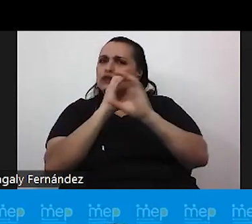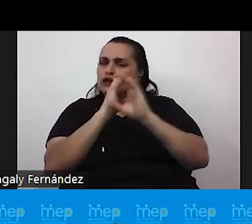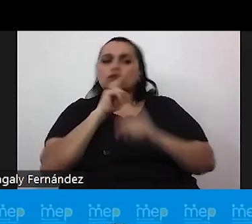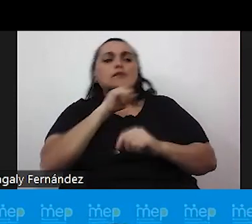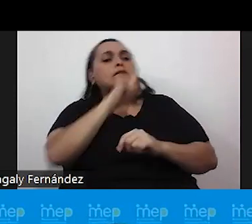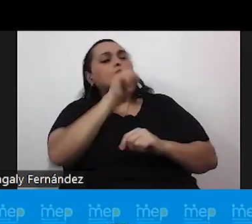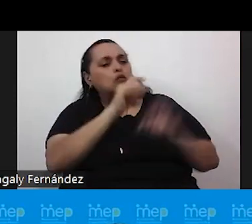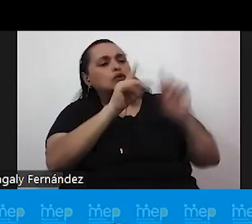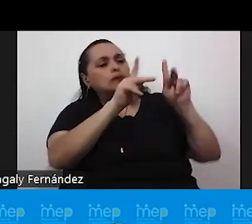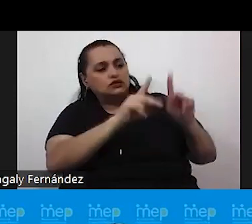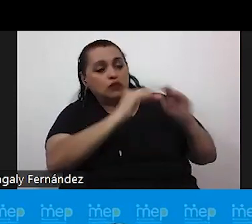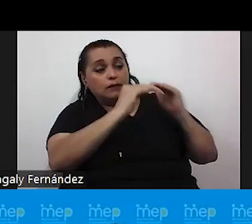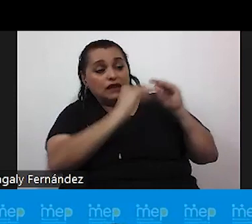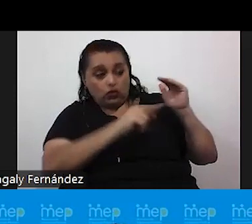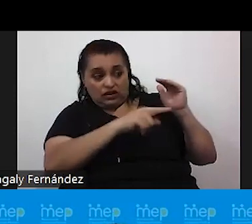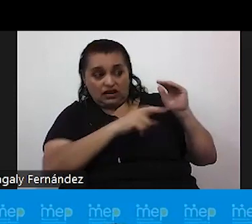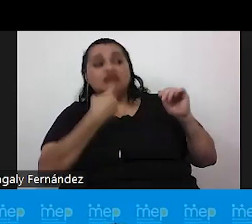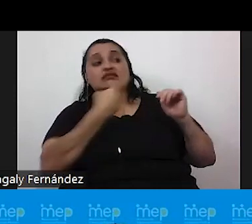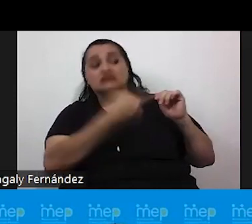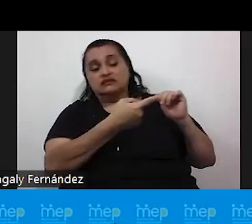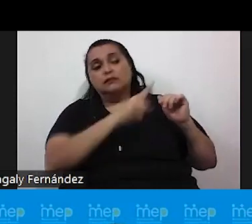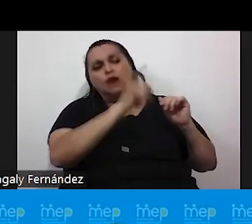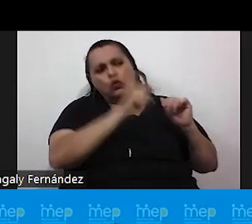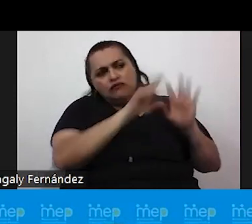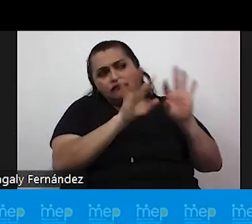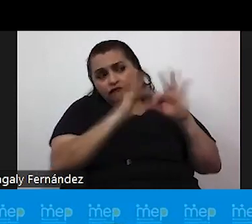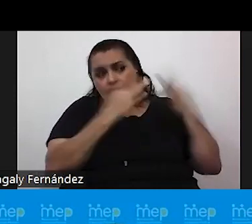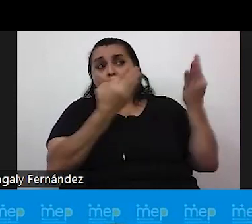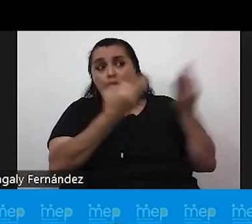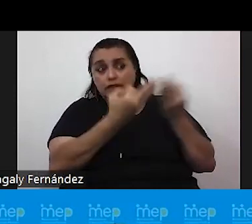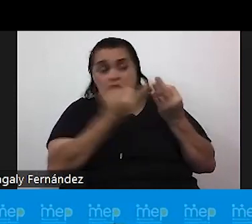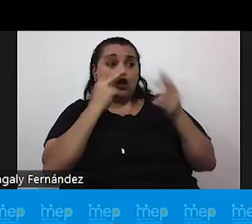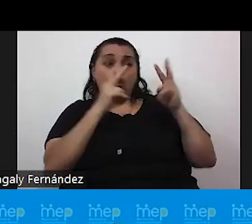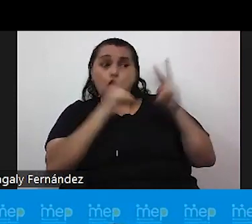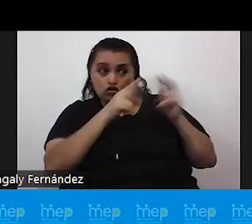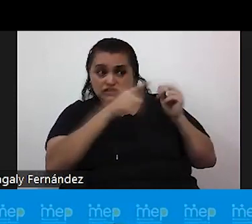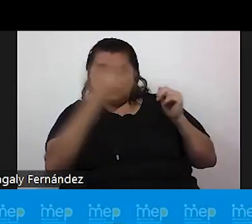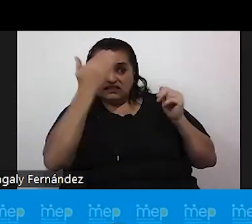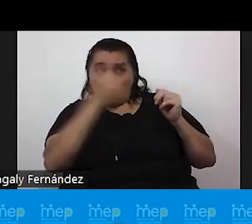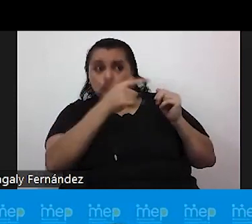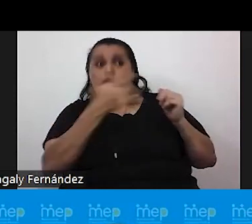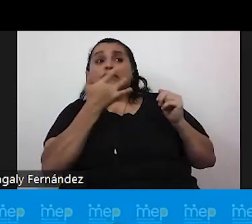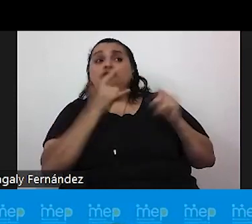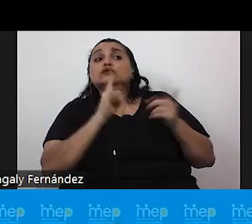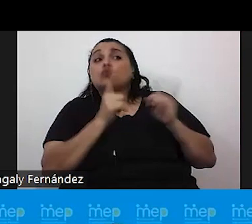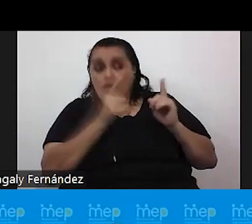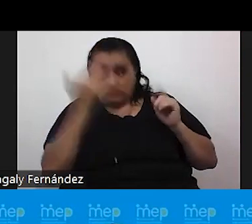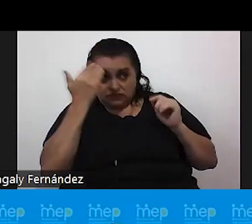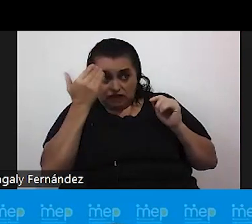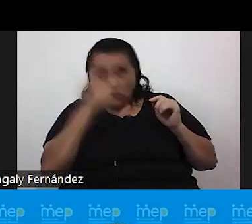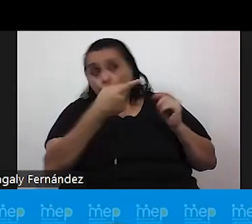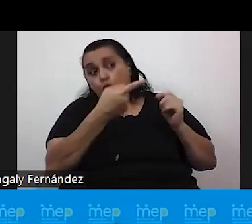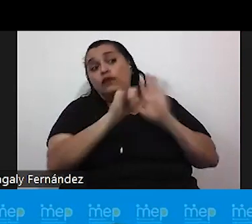persona menor de edad tras de que ella es víctima si en su familia conocen su orientación sexual o identidad de